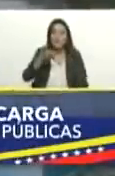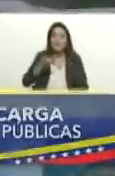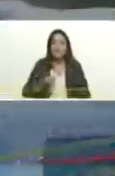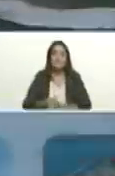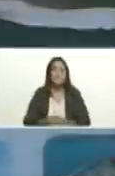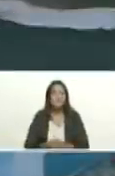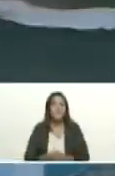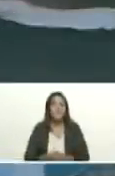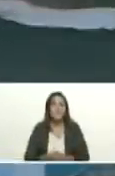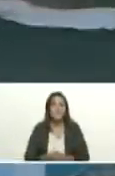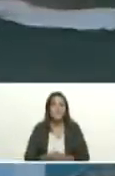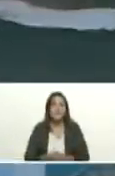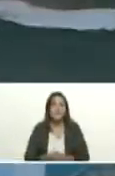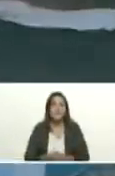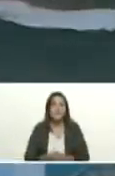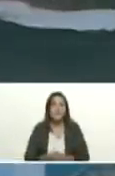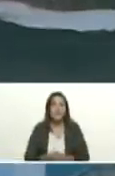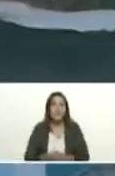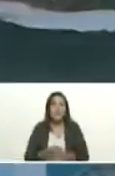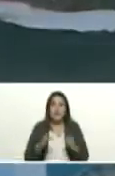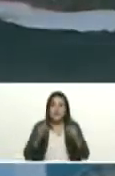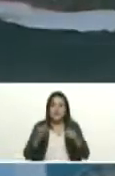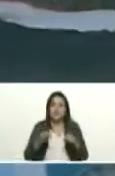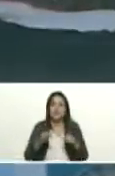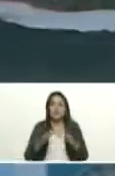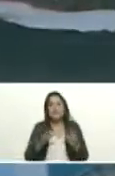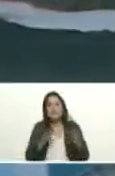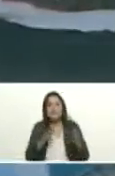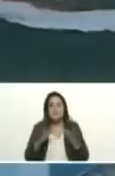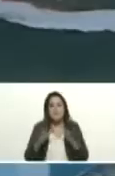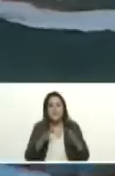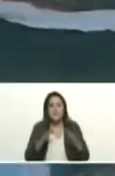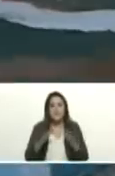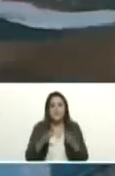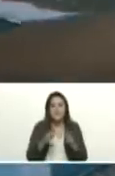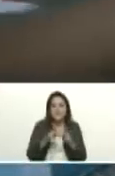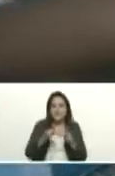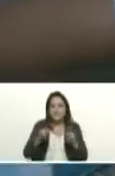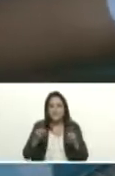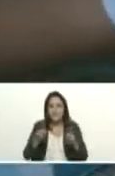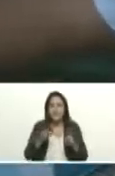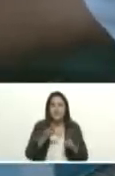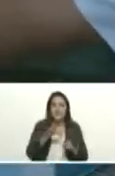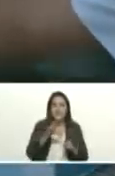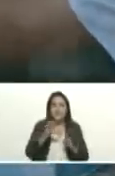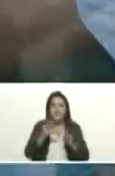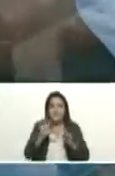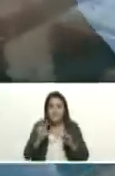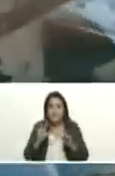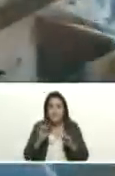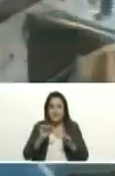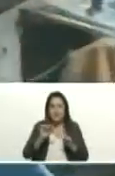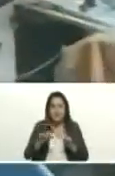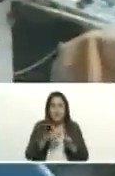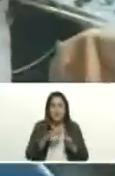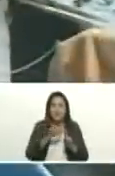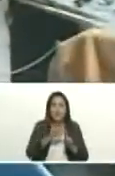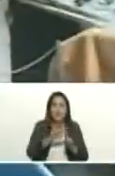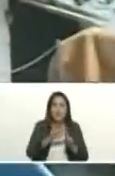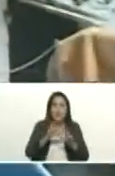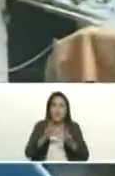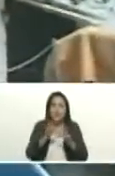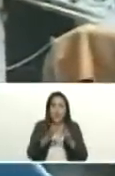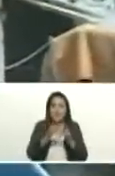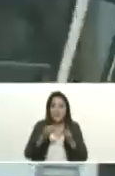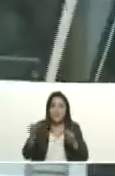en esta plataforma que tiene una longitud total de unos 36.58 metros de longitud por